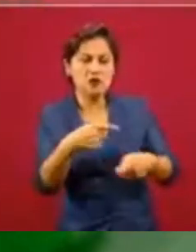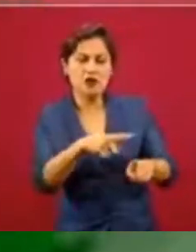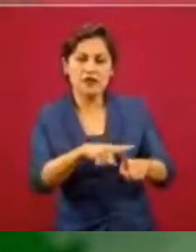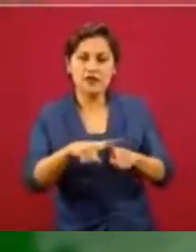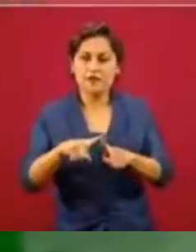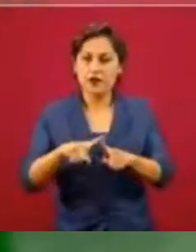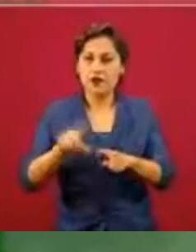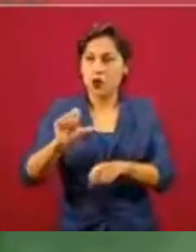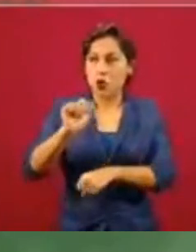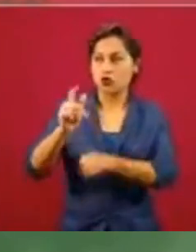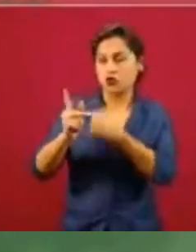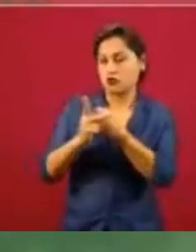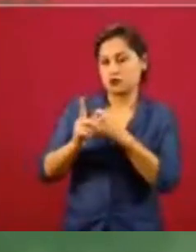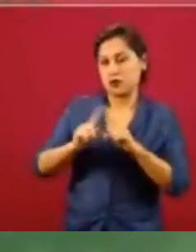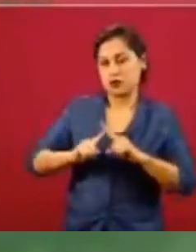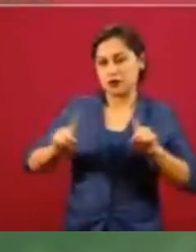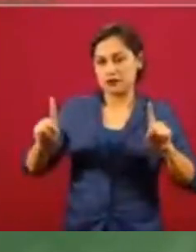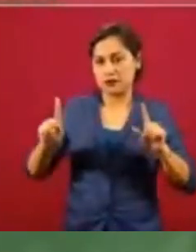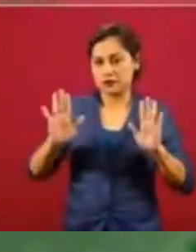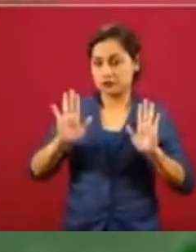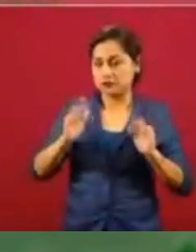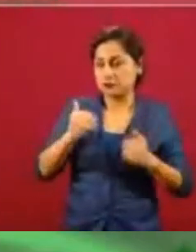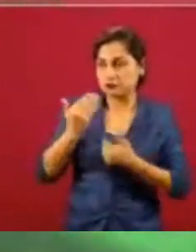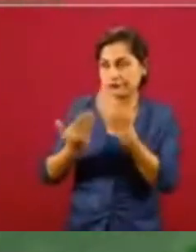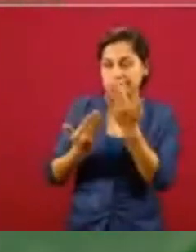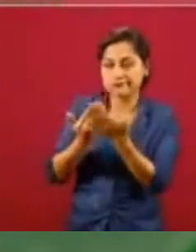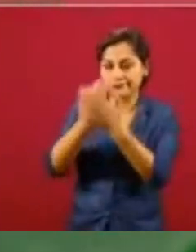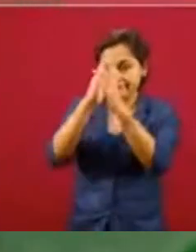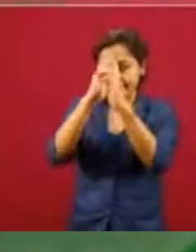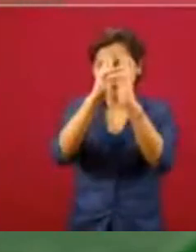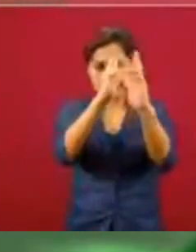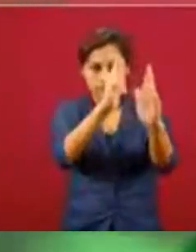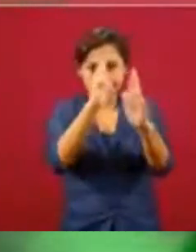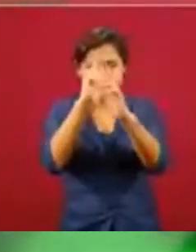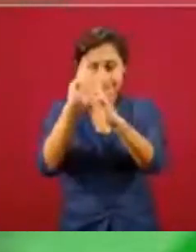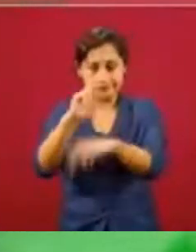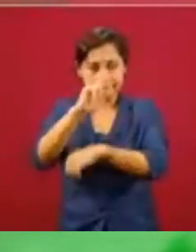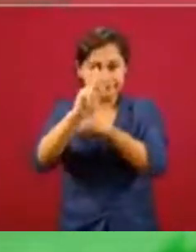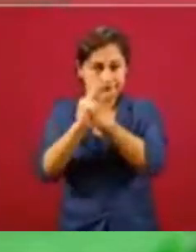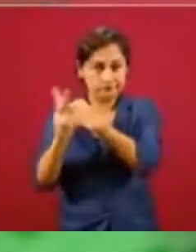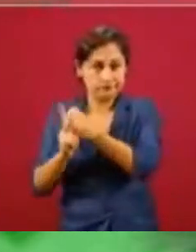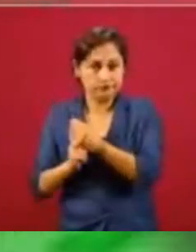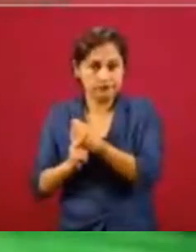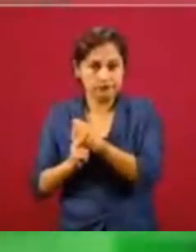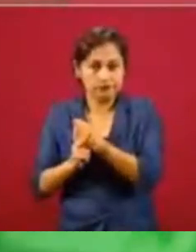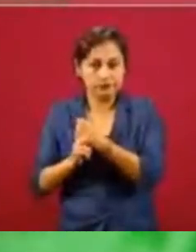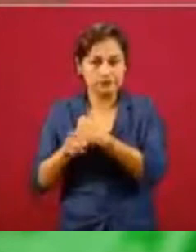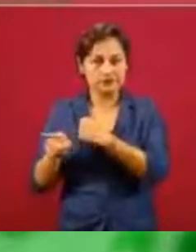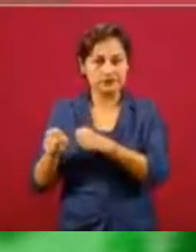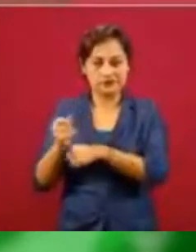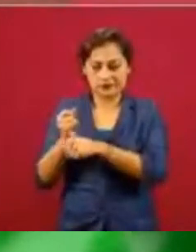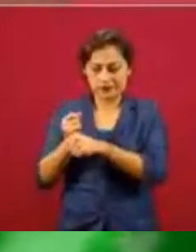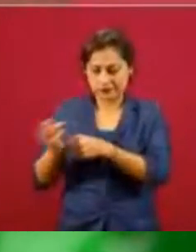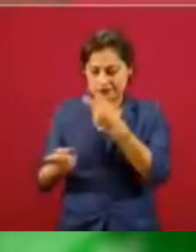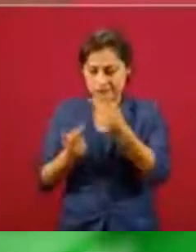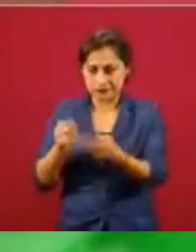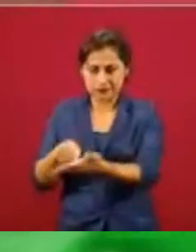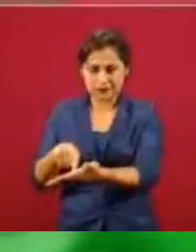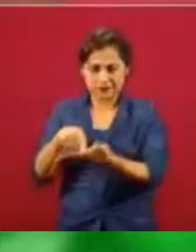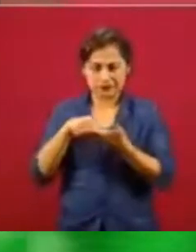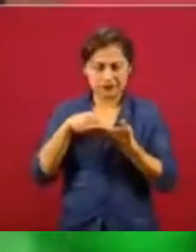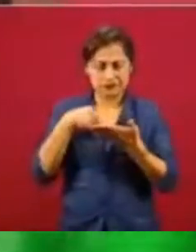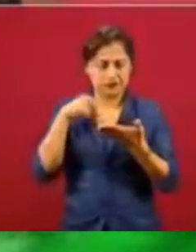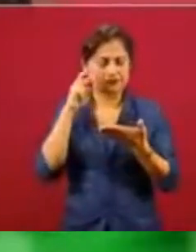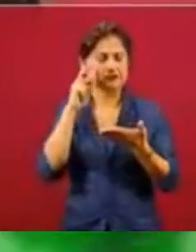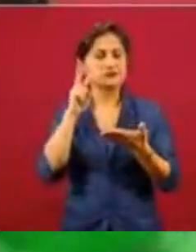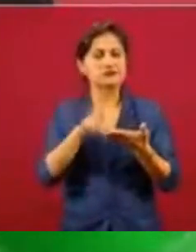otras partes del mundo, con todo respeto. Ahora que vi esa encuesta, dije,